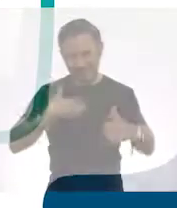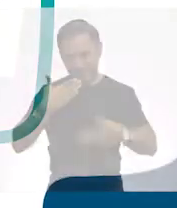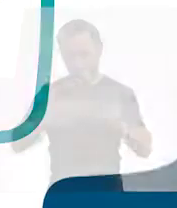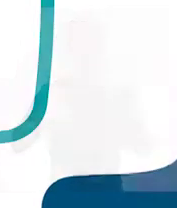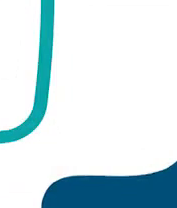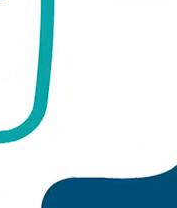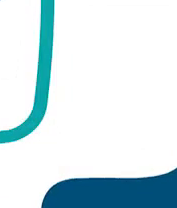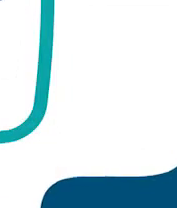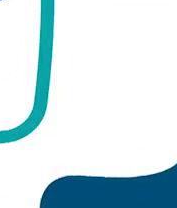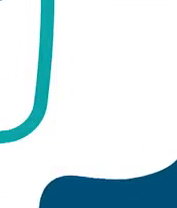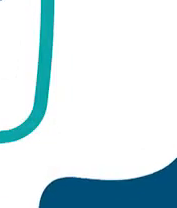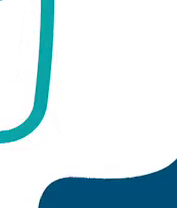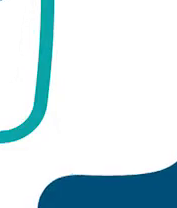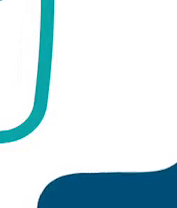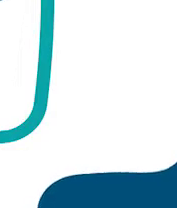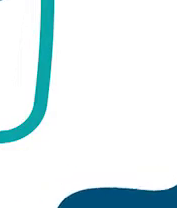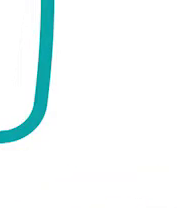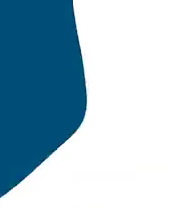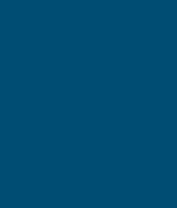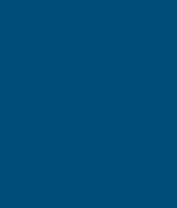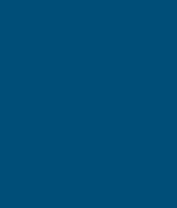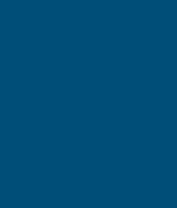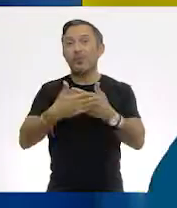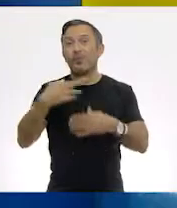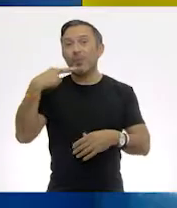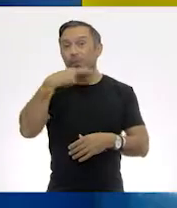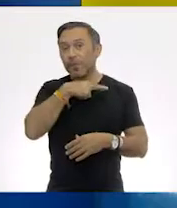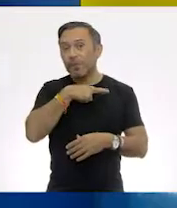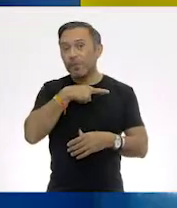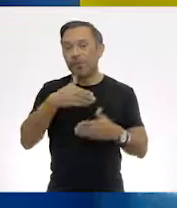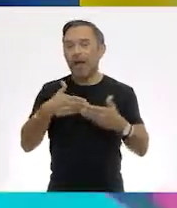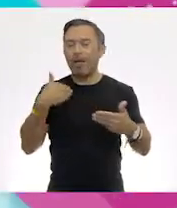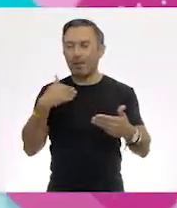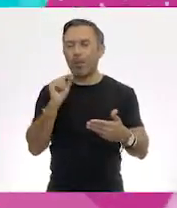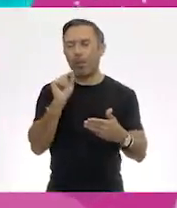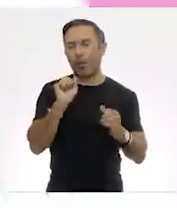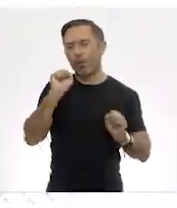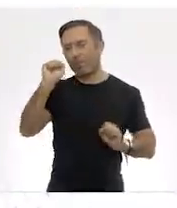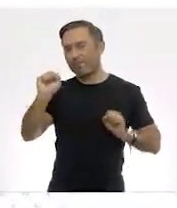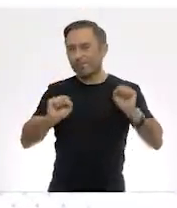Hasta la próxima. Pero antes, vamos a movernos un poquito.